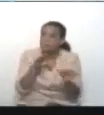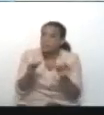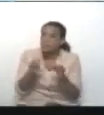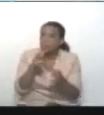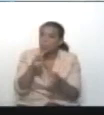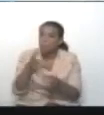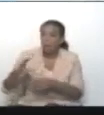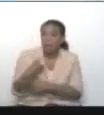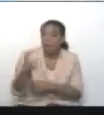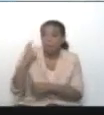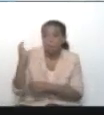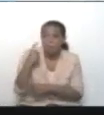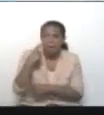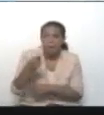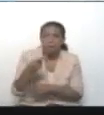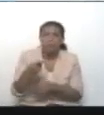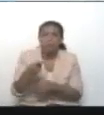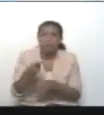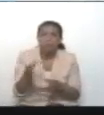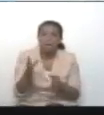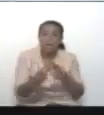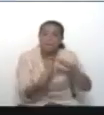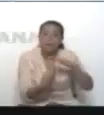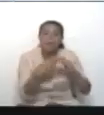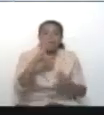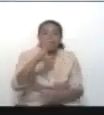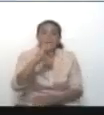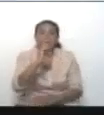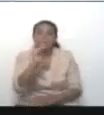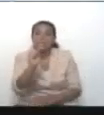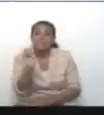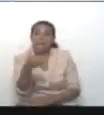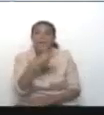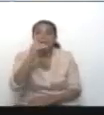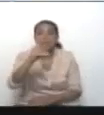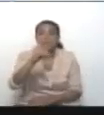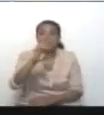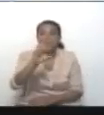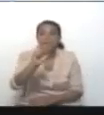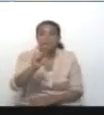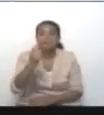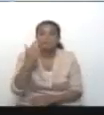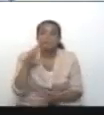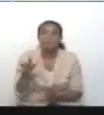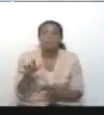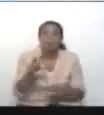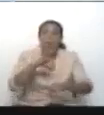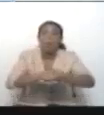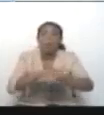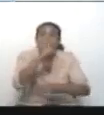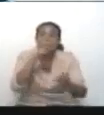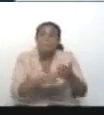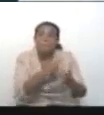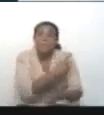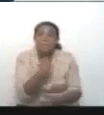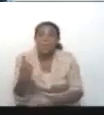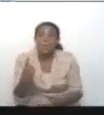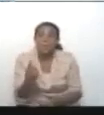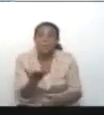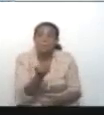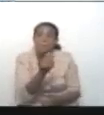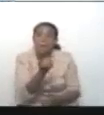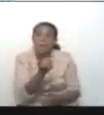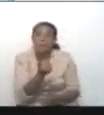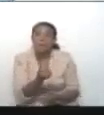ejército colombiano y a la base de la CIA y la DEA. A él lo captan en el 2021, lo tocan.